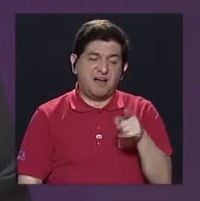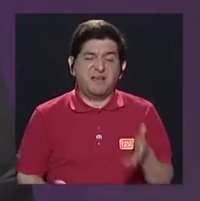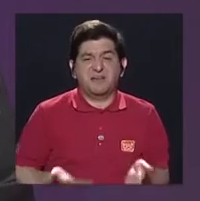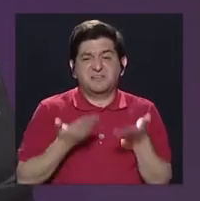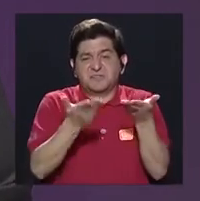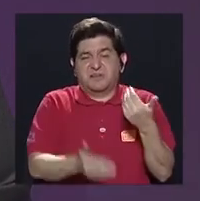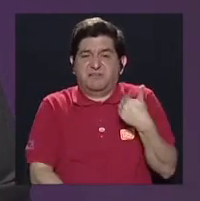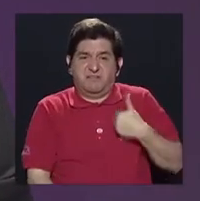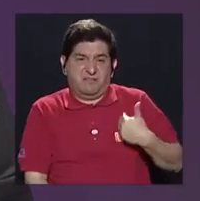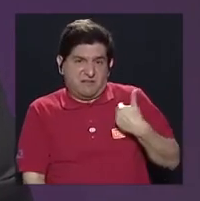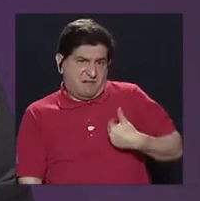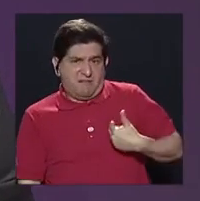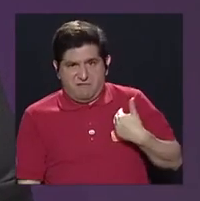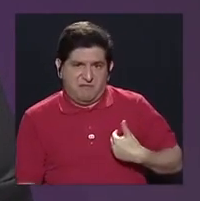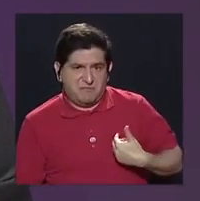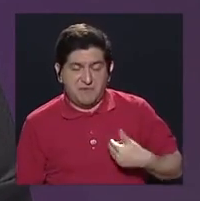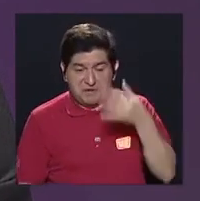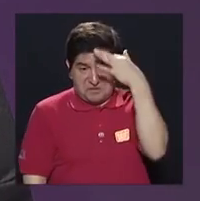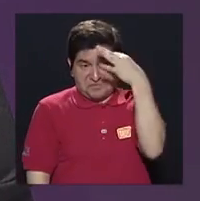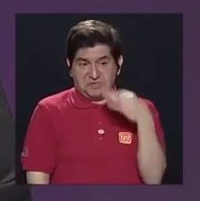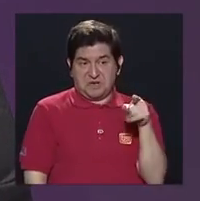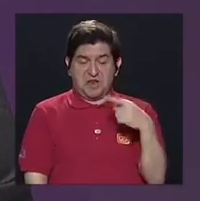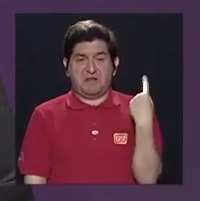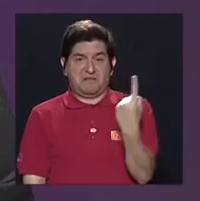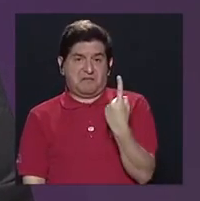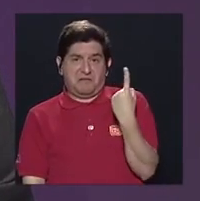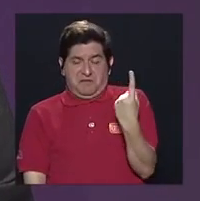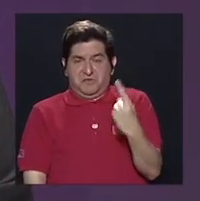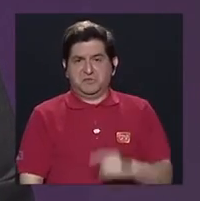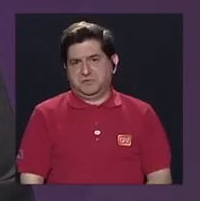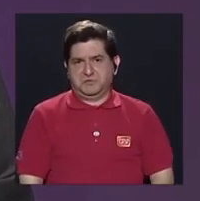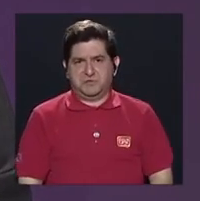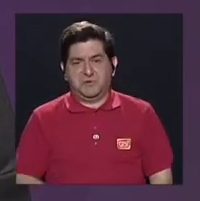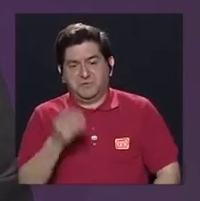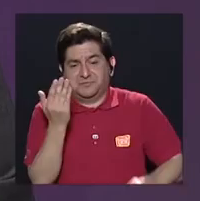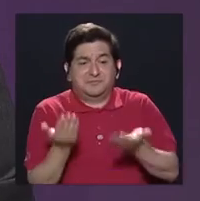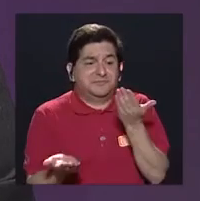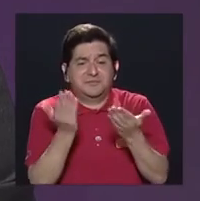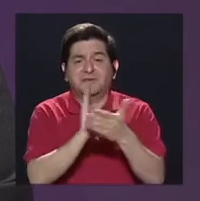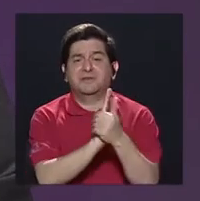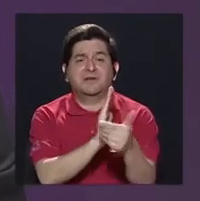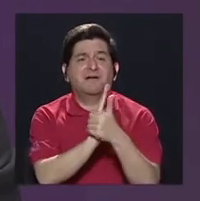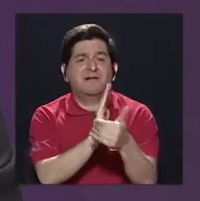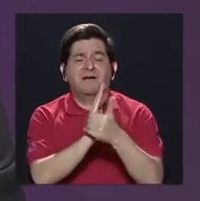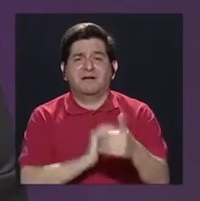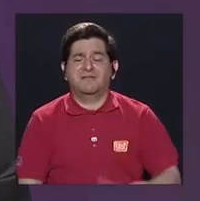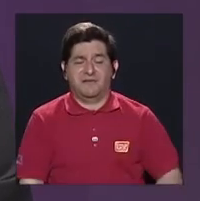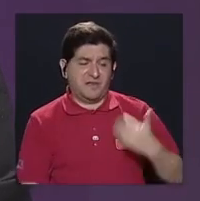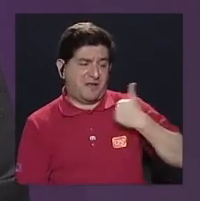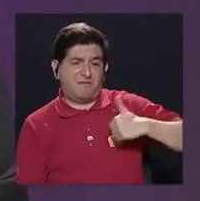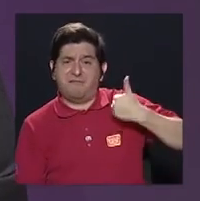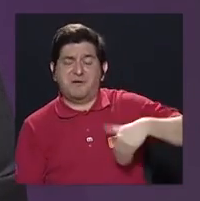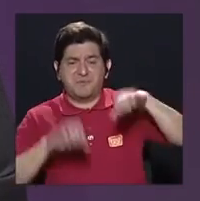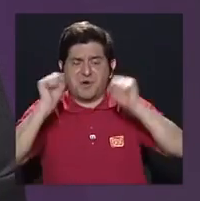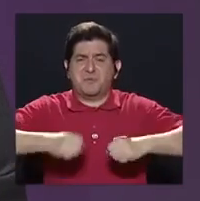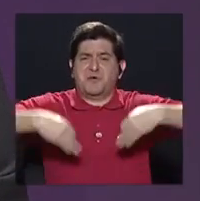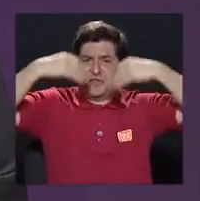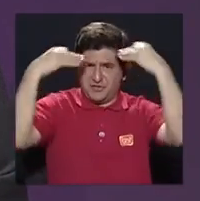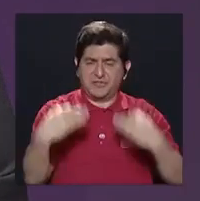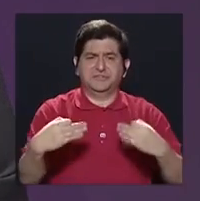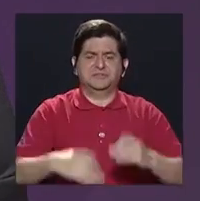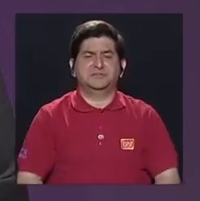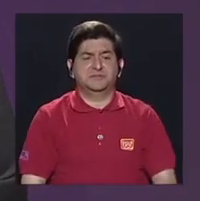varones, a esos hombres, creyendo que son los únicos, por capacidad masculina que pueden tomar esas